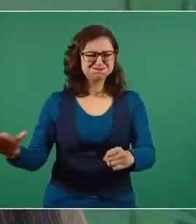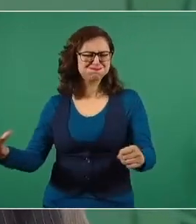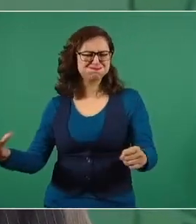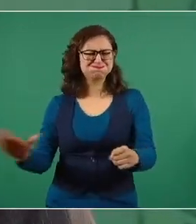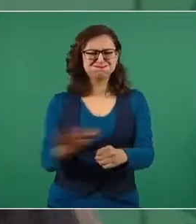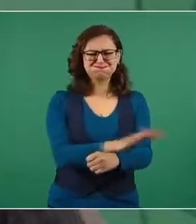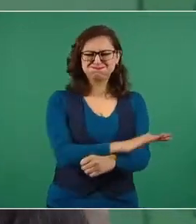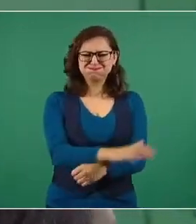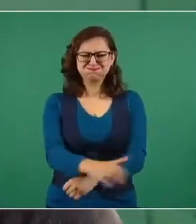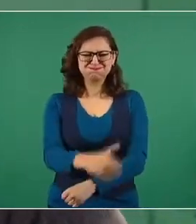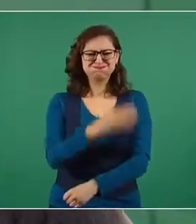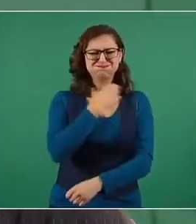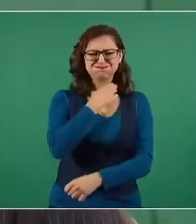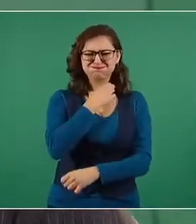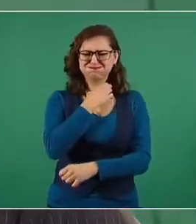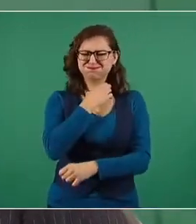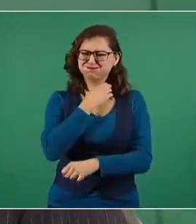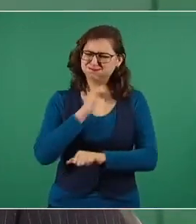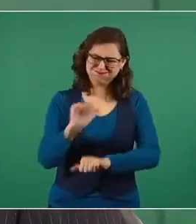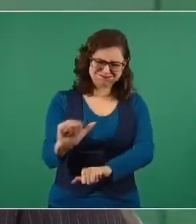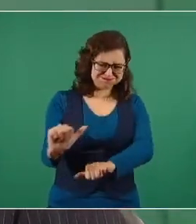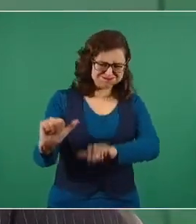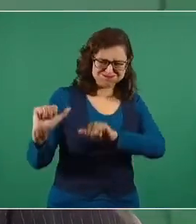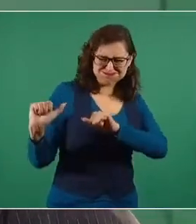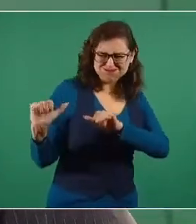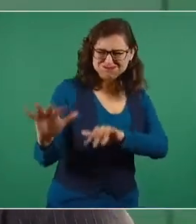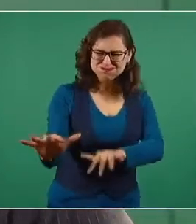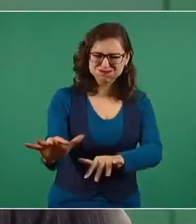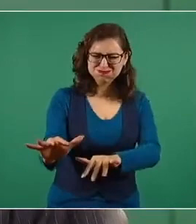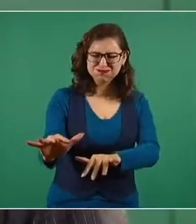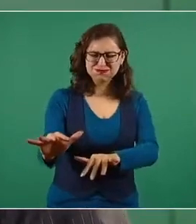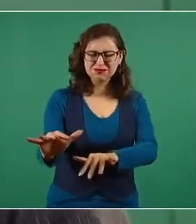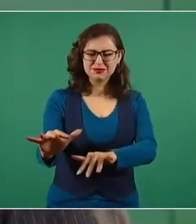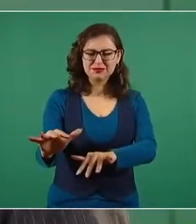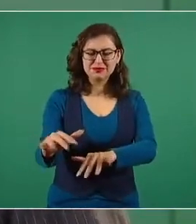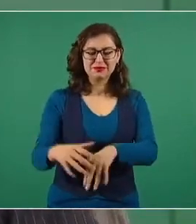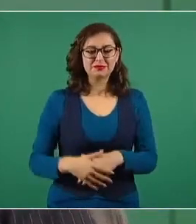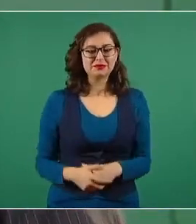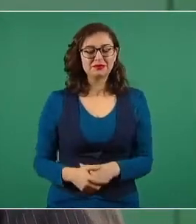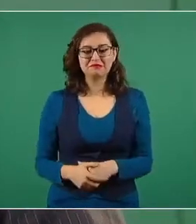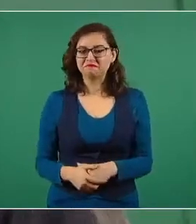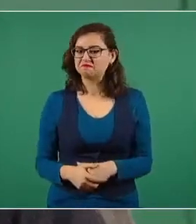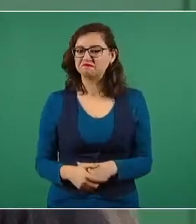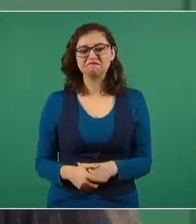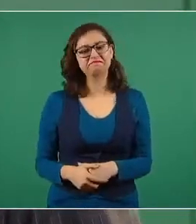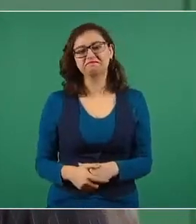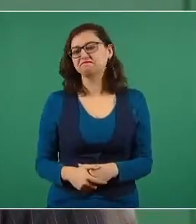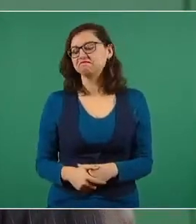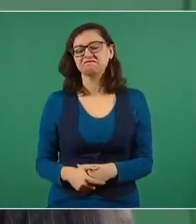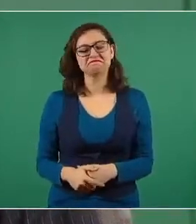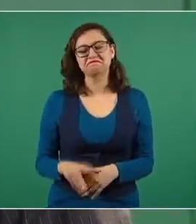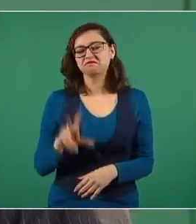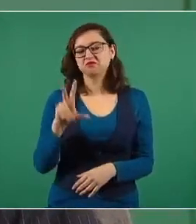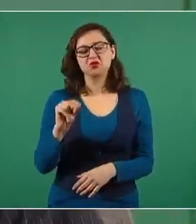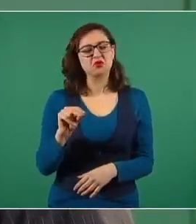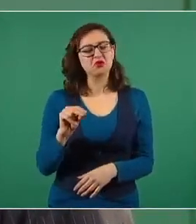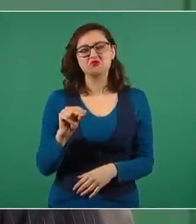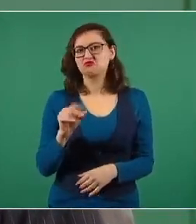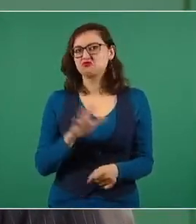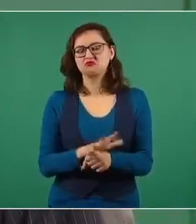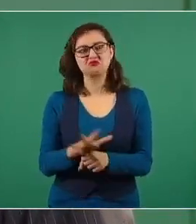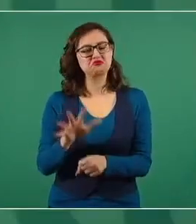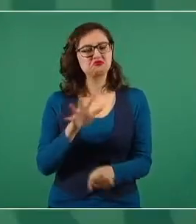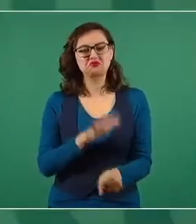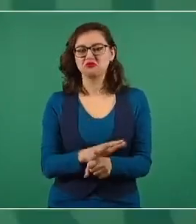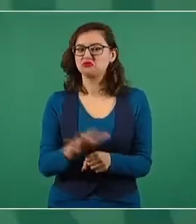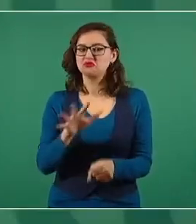llenábamos el Zócalo, pero no era suficiente llenar el Zócalo